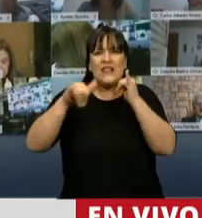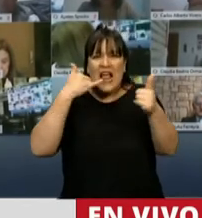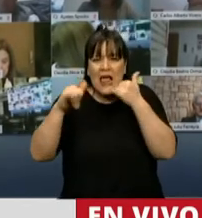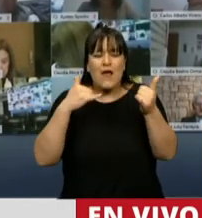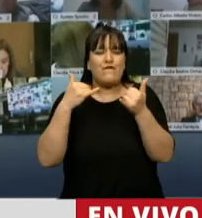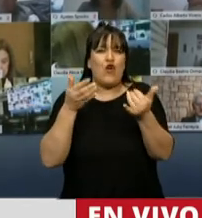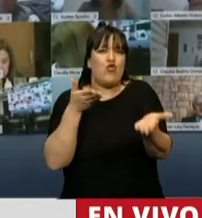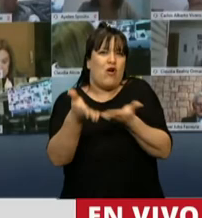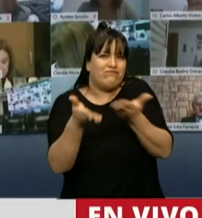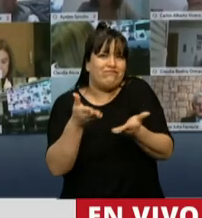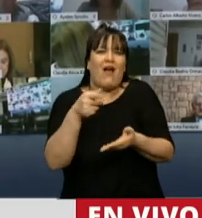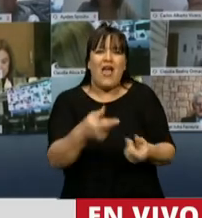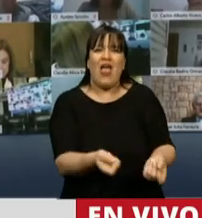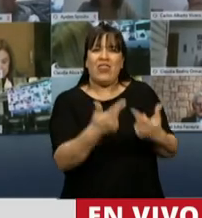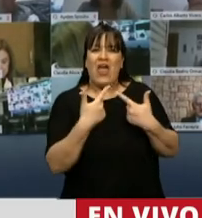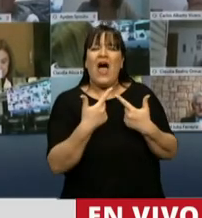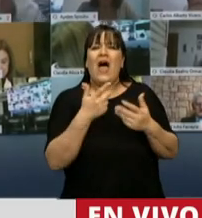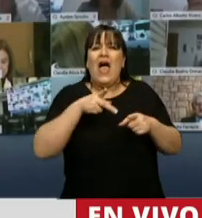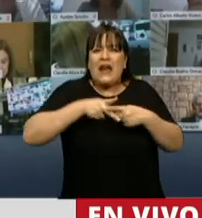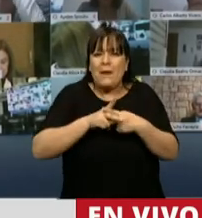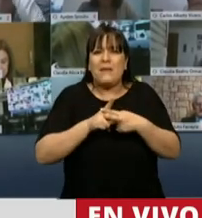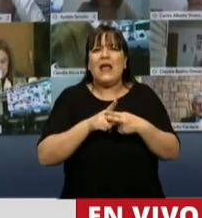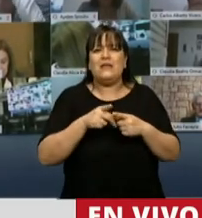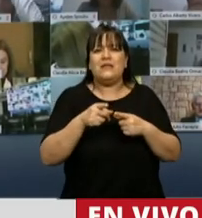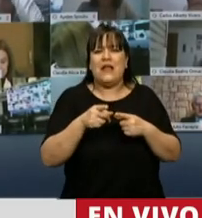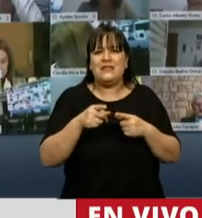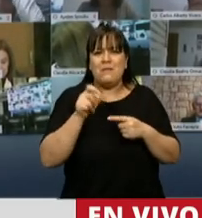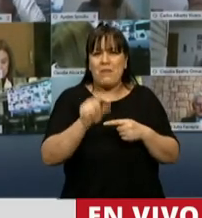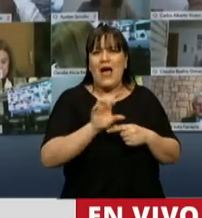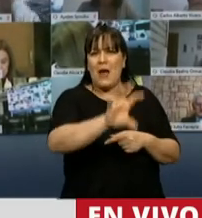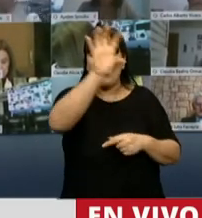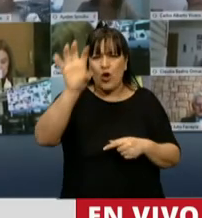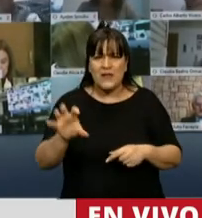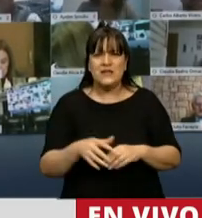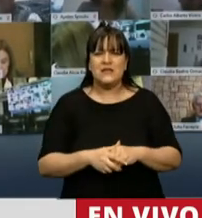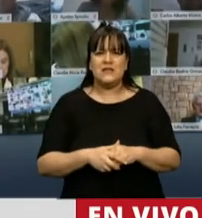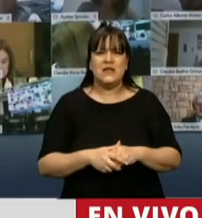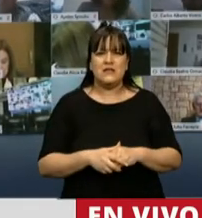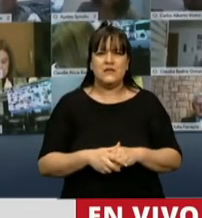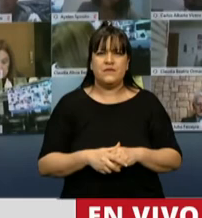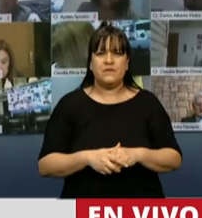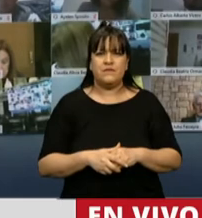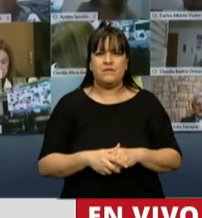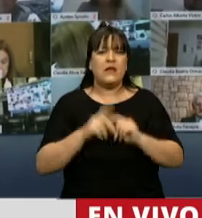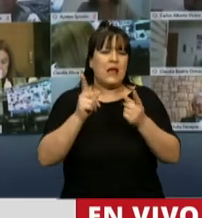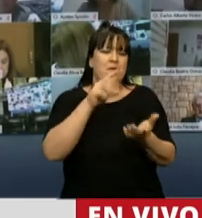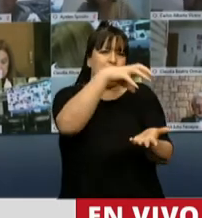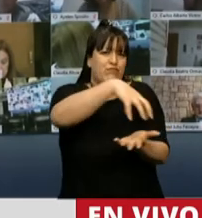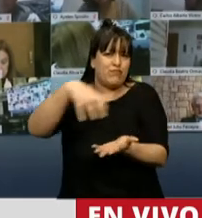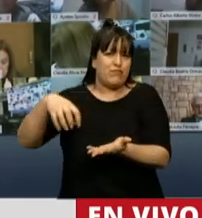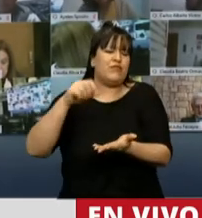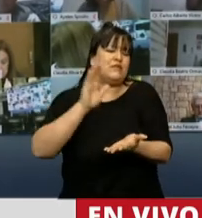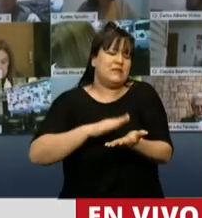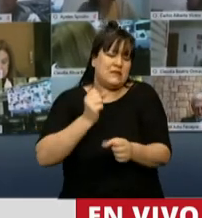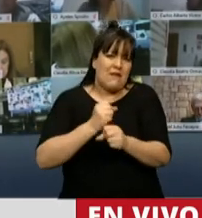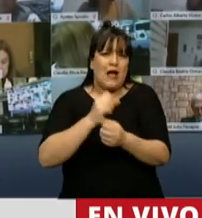tienen que ver con herramientas de gestión para cada una de las provincias y cada una de las autoridades de infancia. Por supuesto